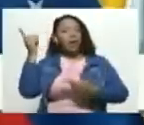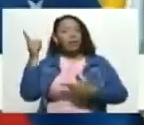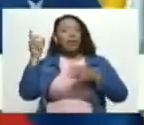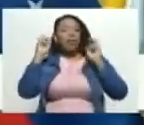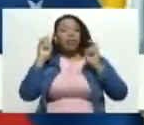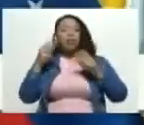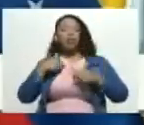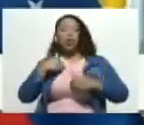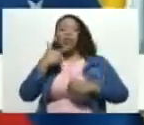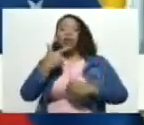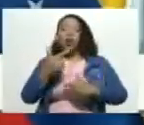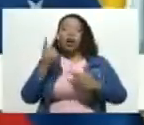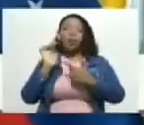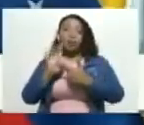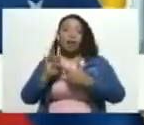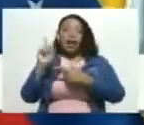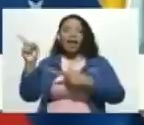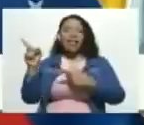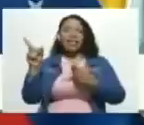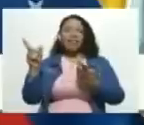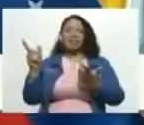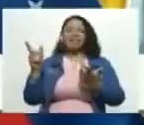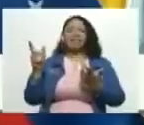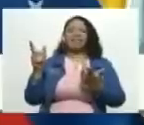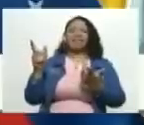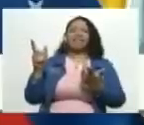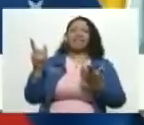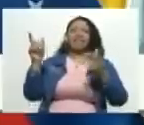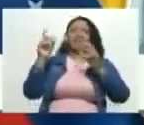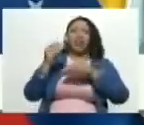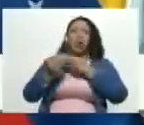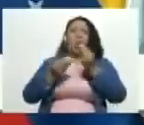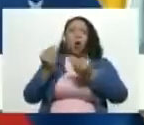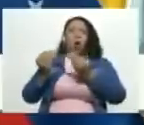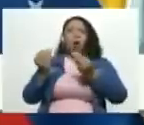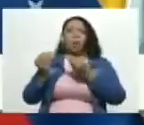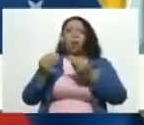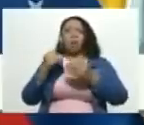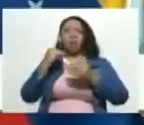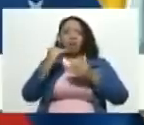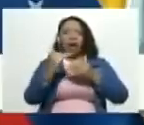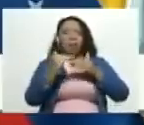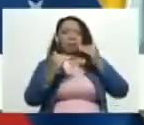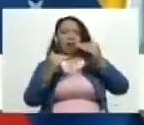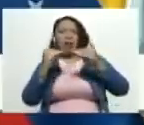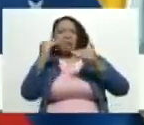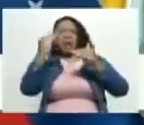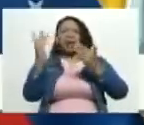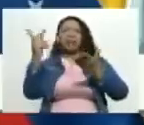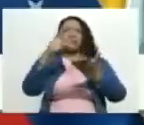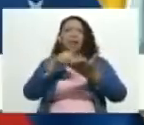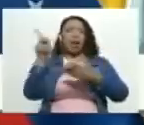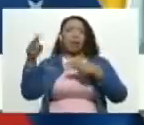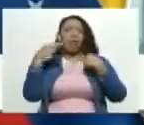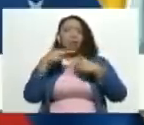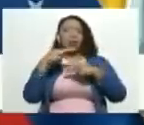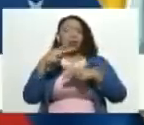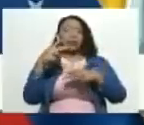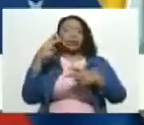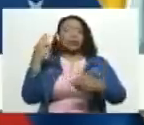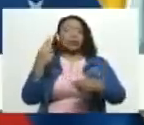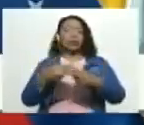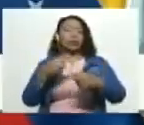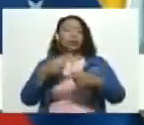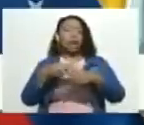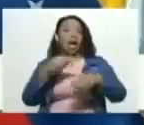manera tan soez de cómo fueron escalando para llegar a estos niveles tan nocivos